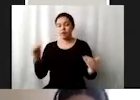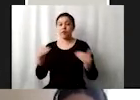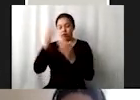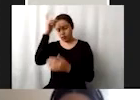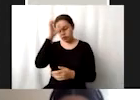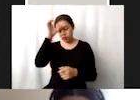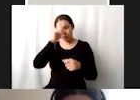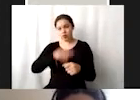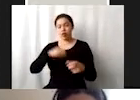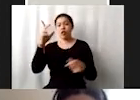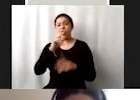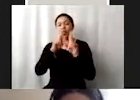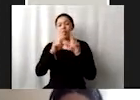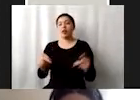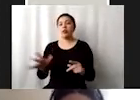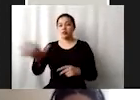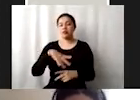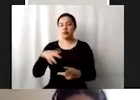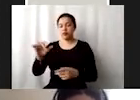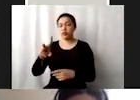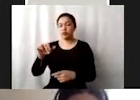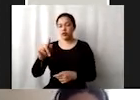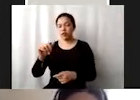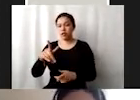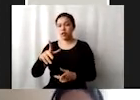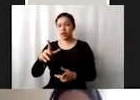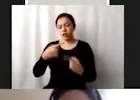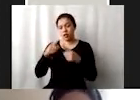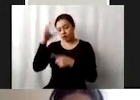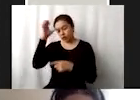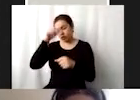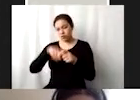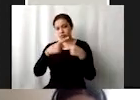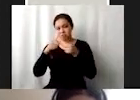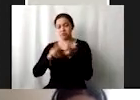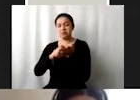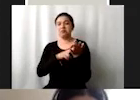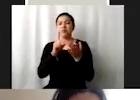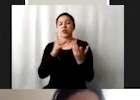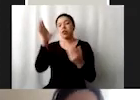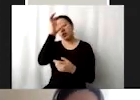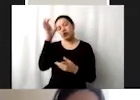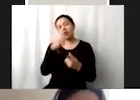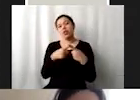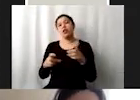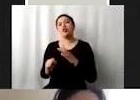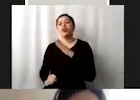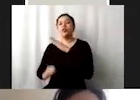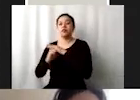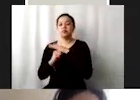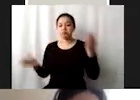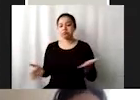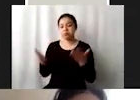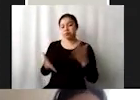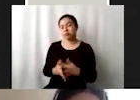no violencia, ciudadanía, valoración de la diversidad cultural y contribución de la cultura al desarrollo sostenible. Hubo mucho